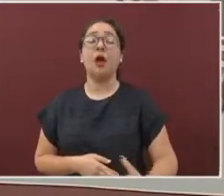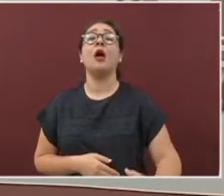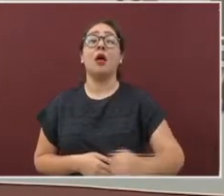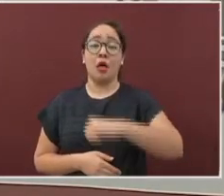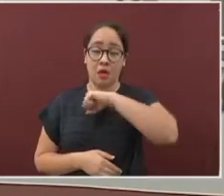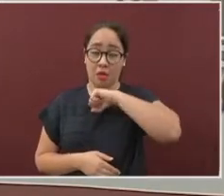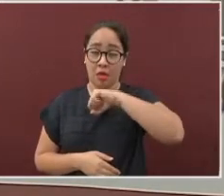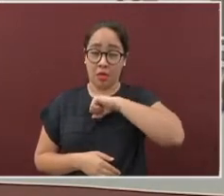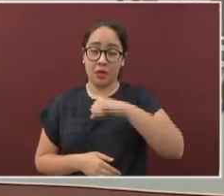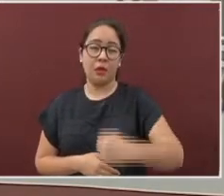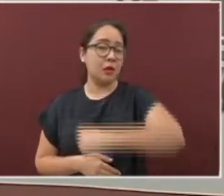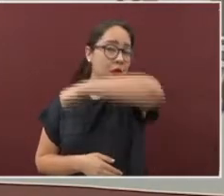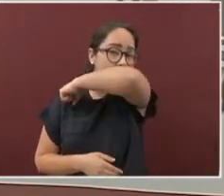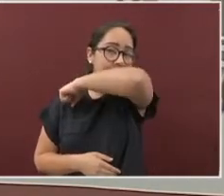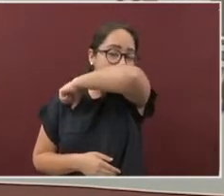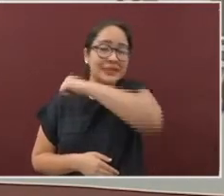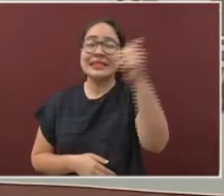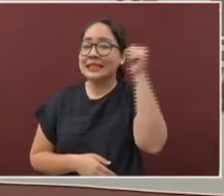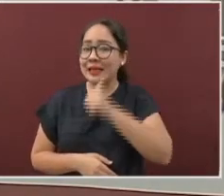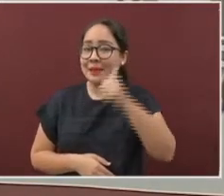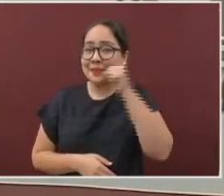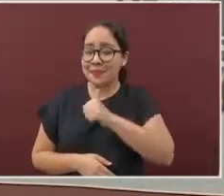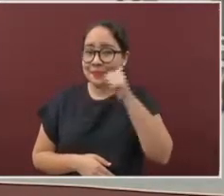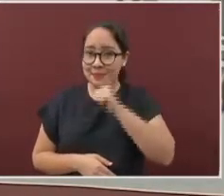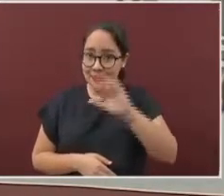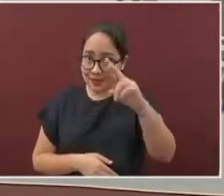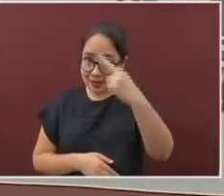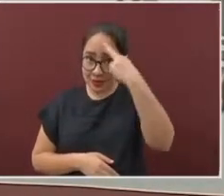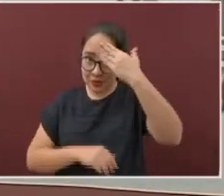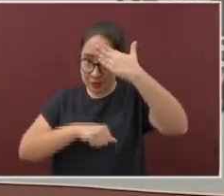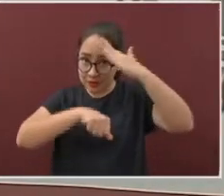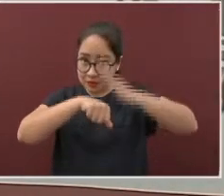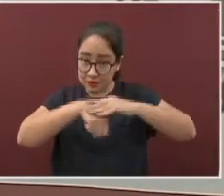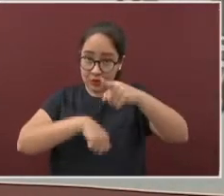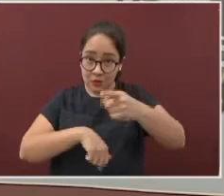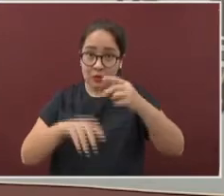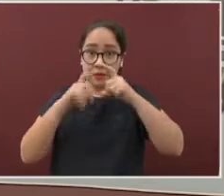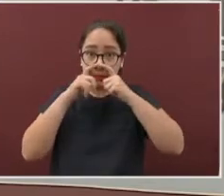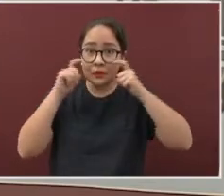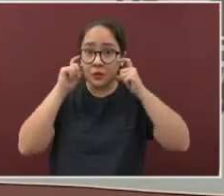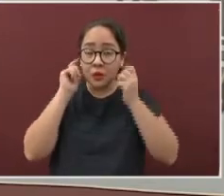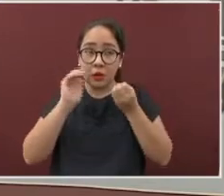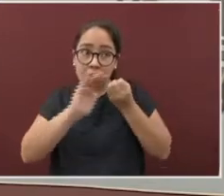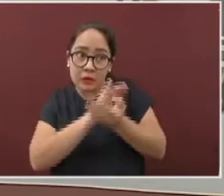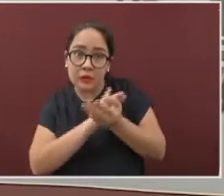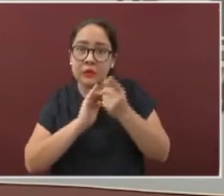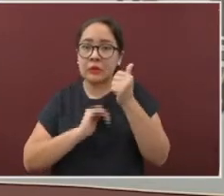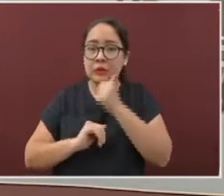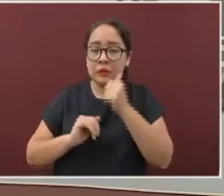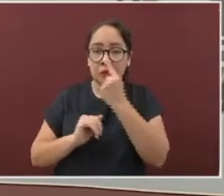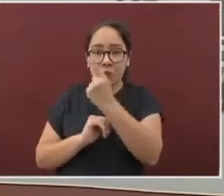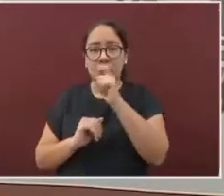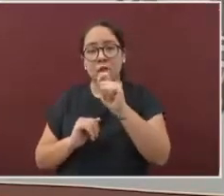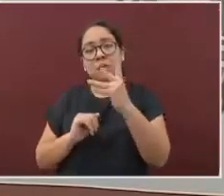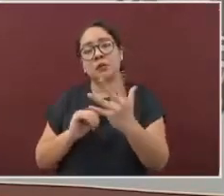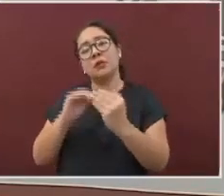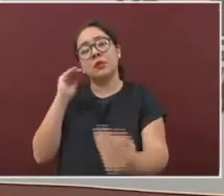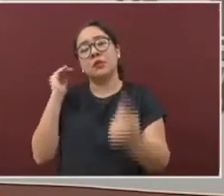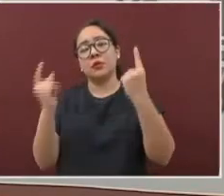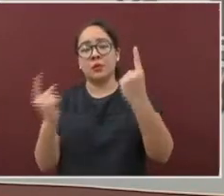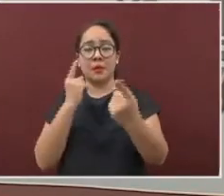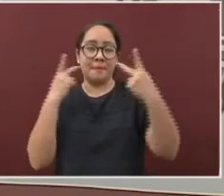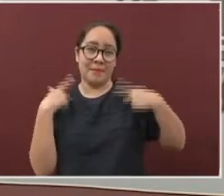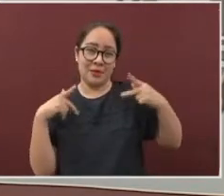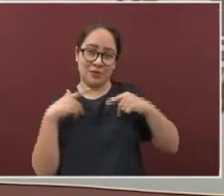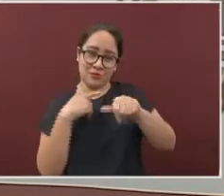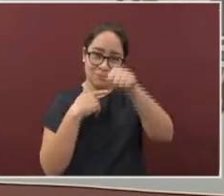interno del brazo. Si salen, recuerden usar cubrebocas. Guarden la sana distancia de al menos un metro y medio de las